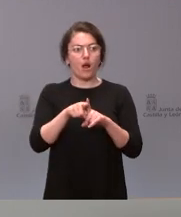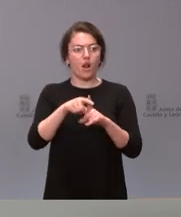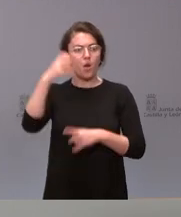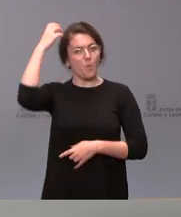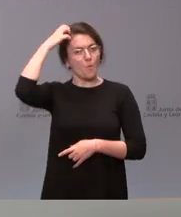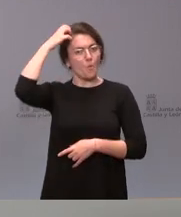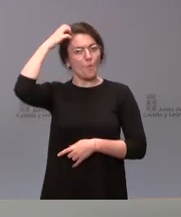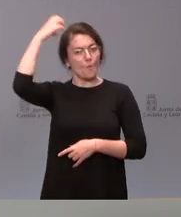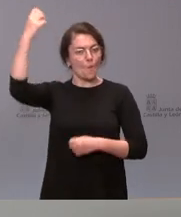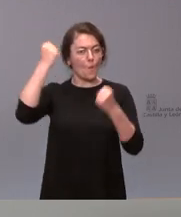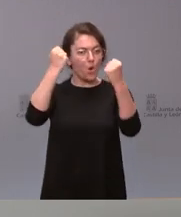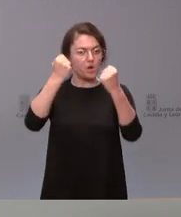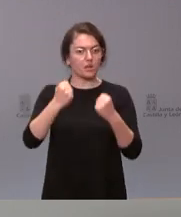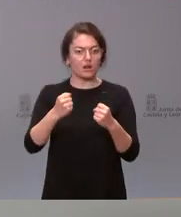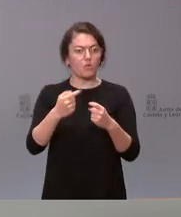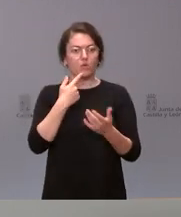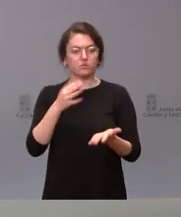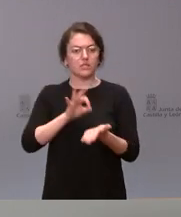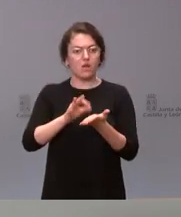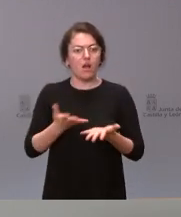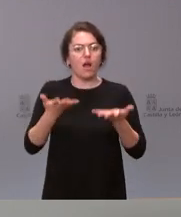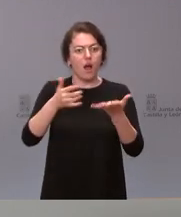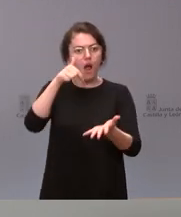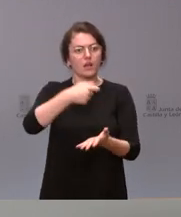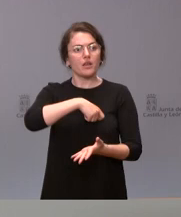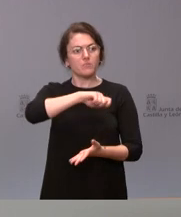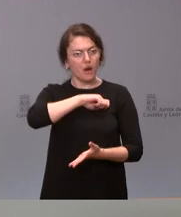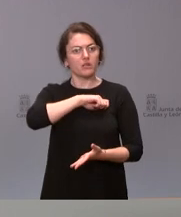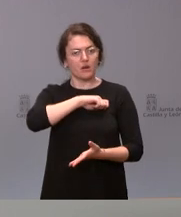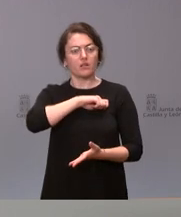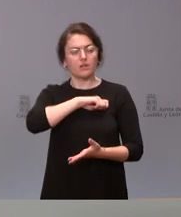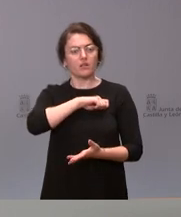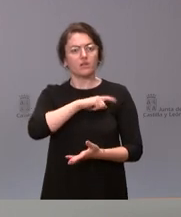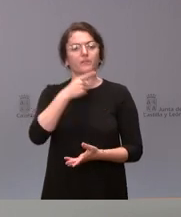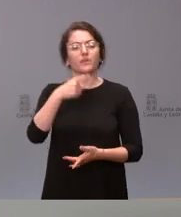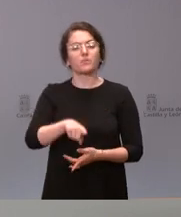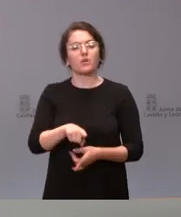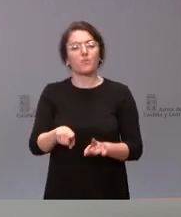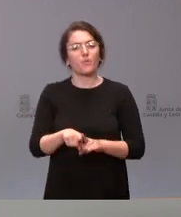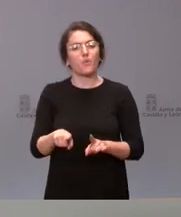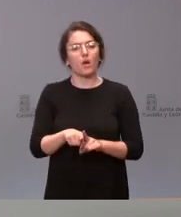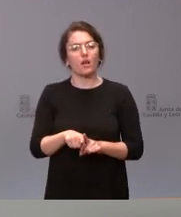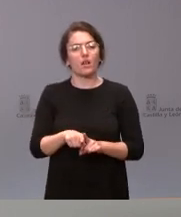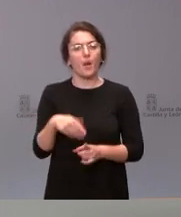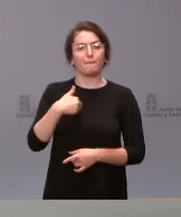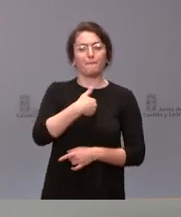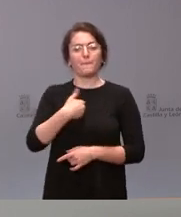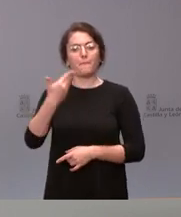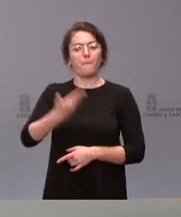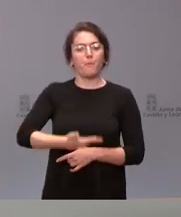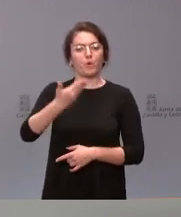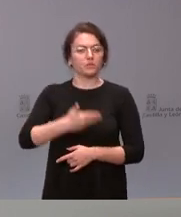España, a nuestro país, a nuestra nación. Y ha desarrollado un papel esencial que quedará para la historia